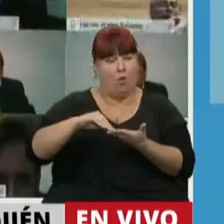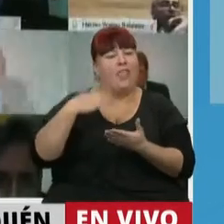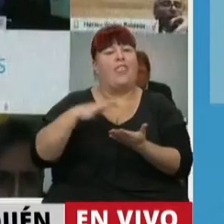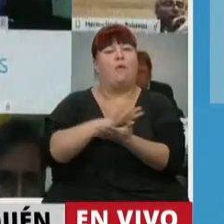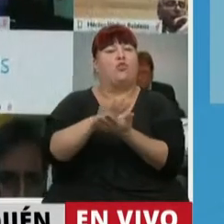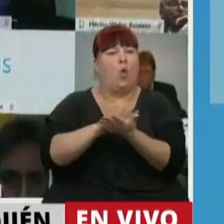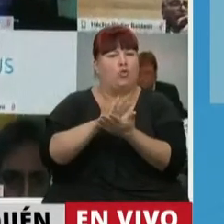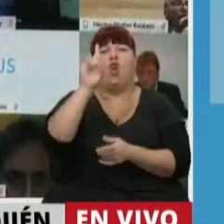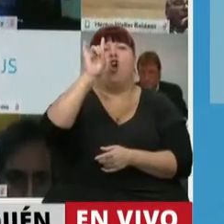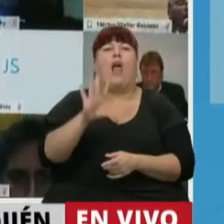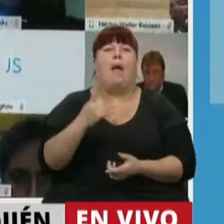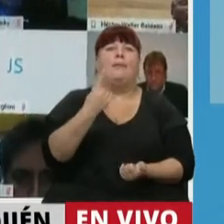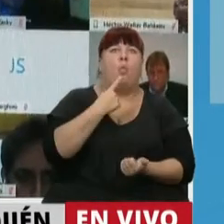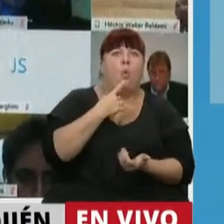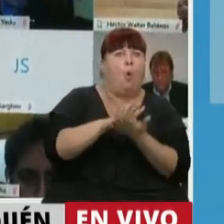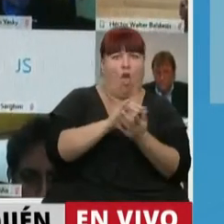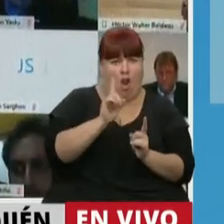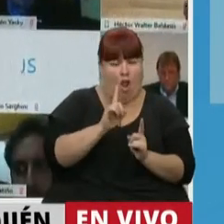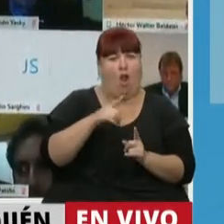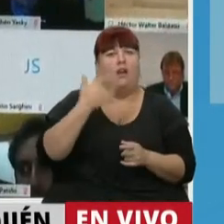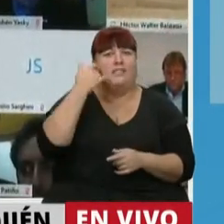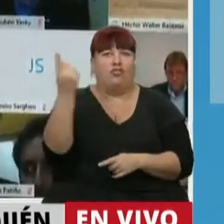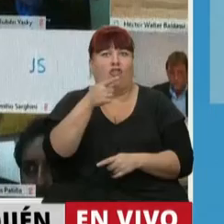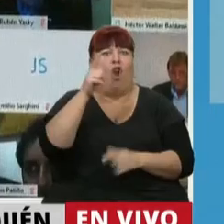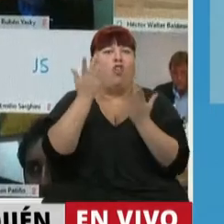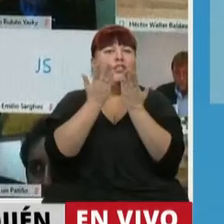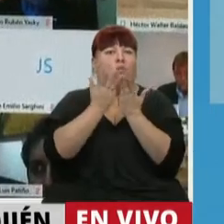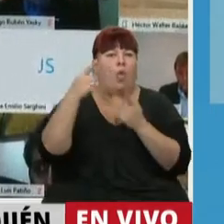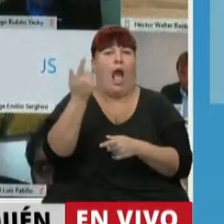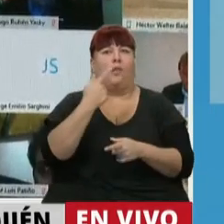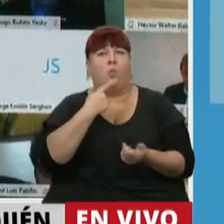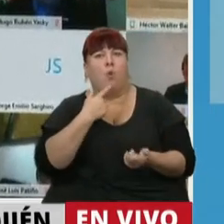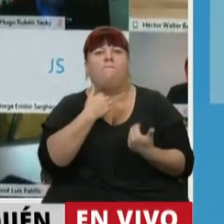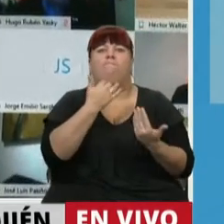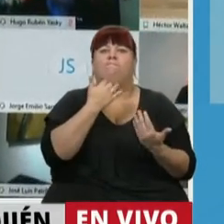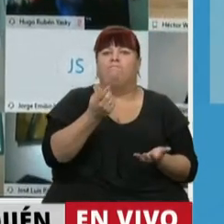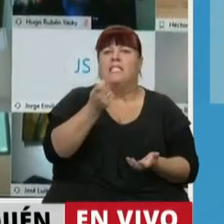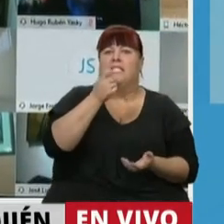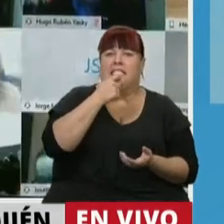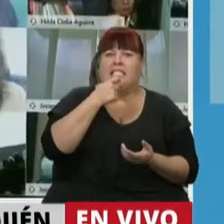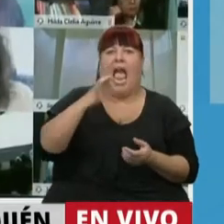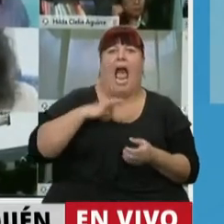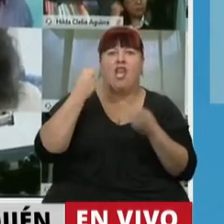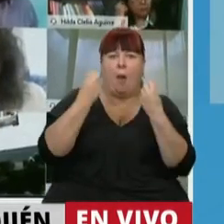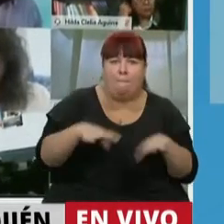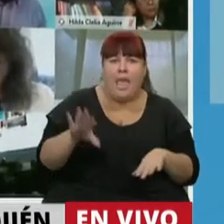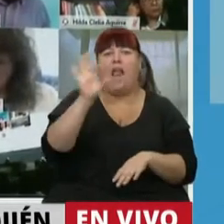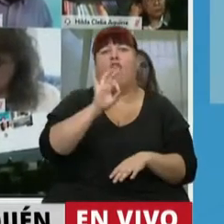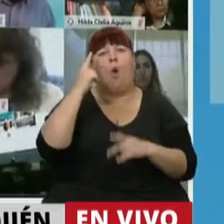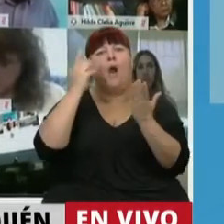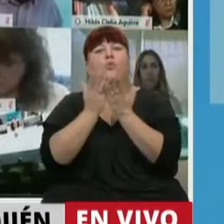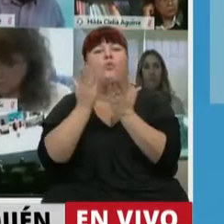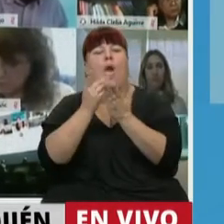dar respuesta no solo a la incertidumbre que se ha generado en los estudiantes quienes no saben si perderán el año escolar o serán